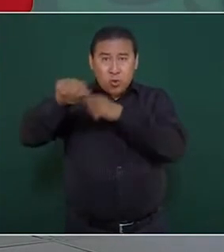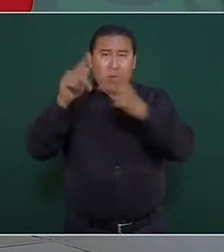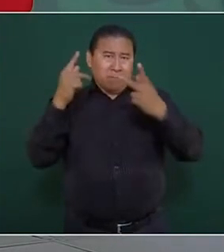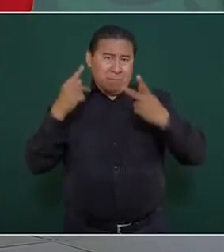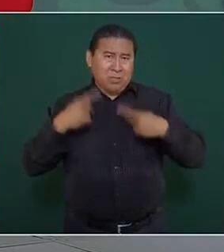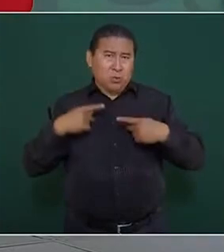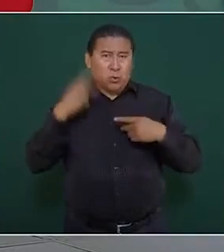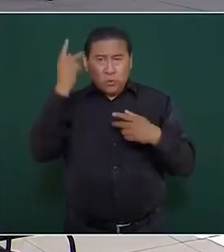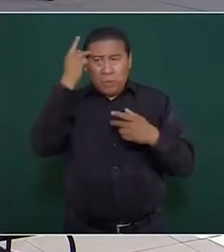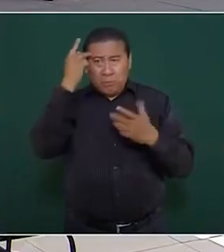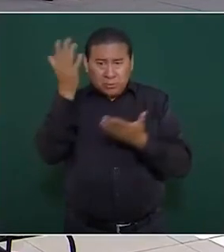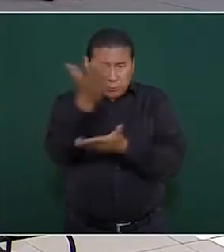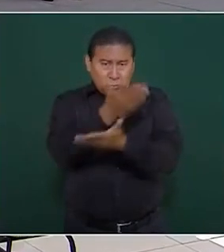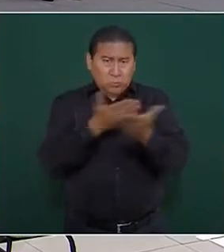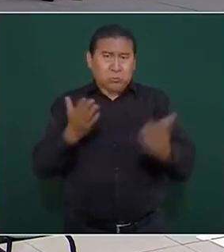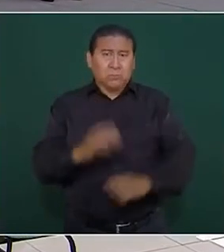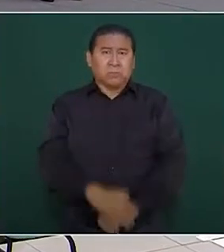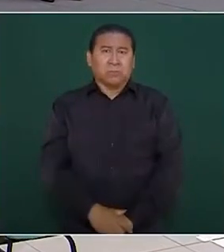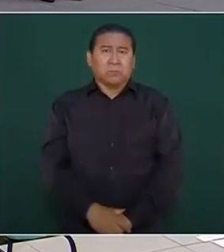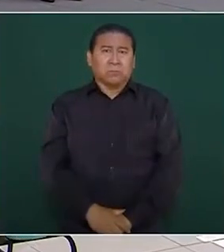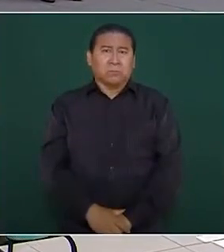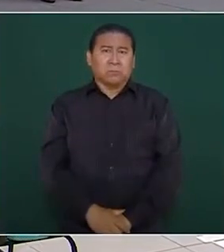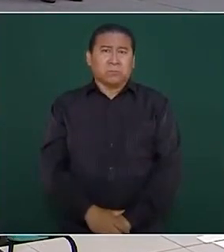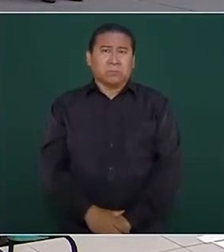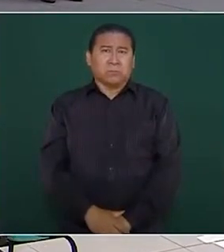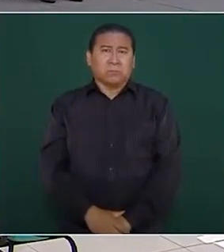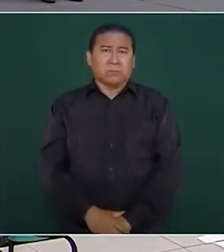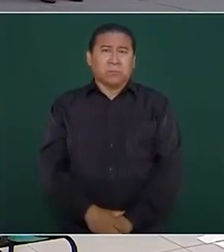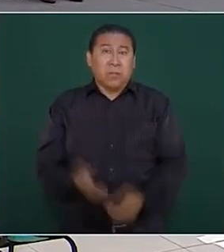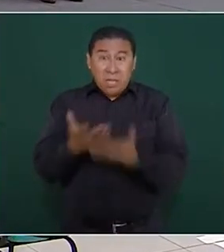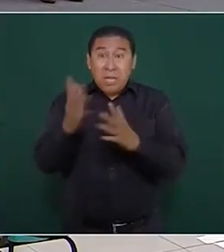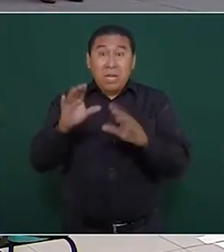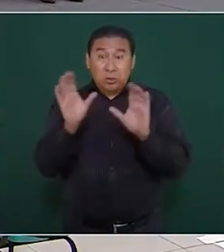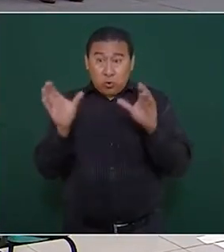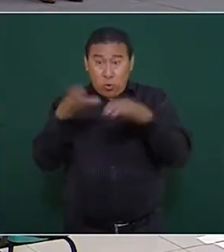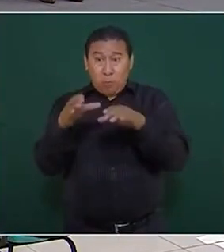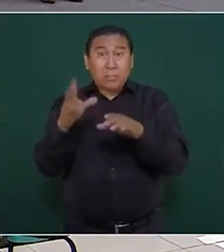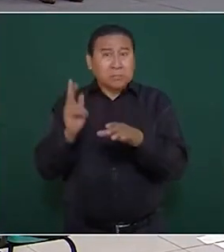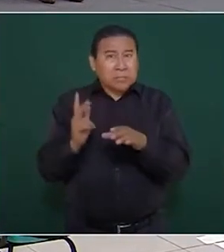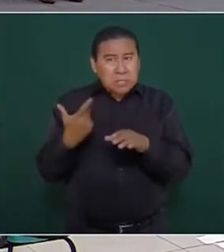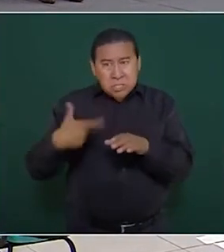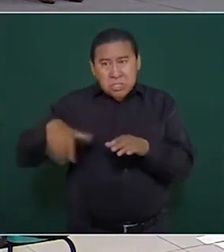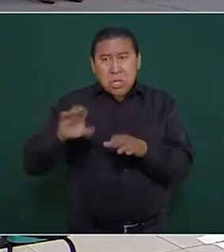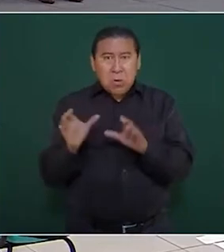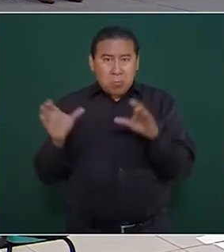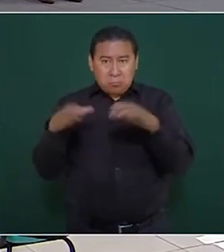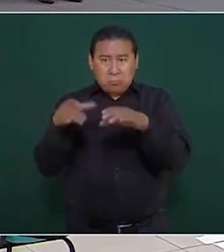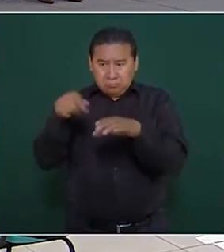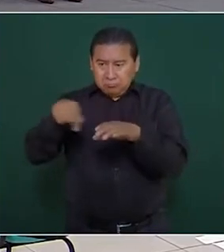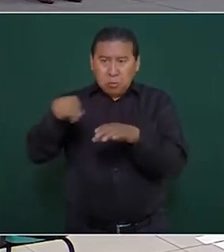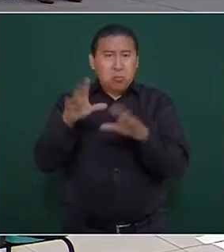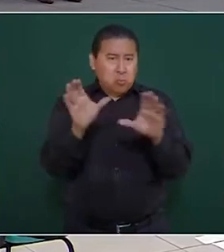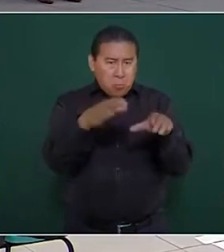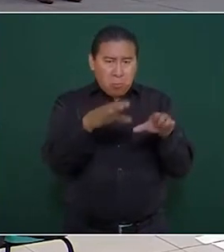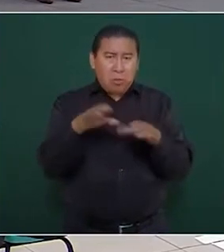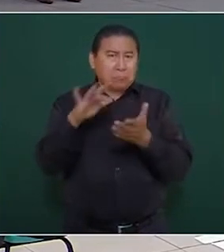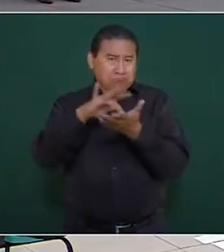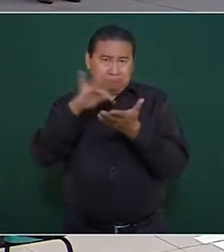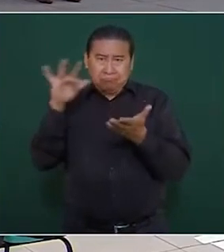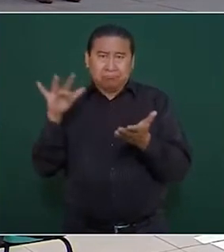de las comunidades de Quintana Roo, y